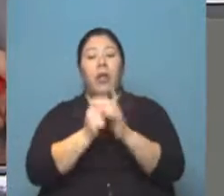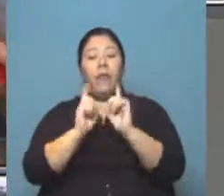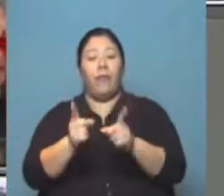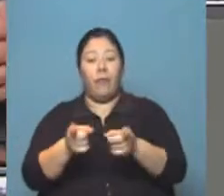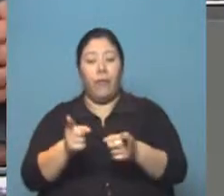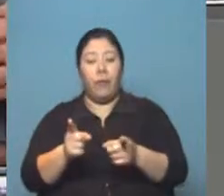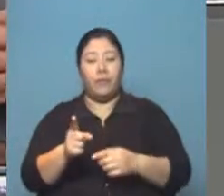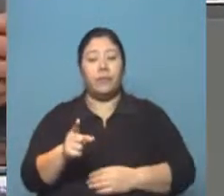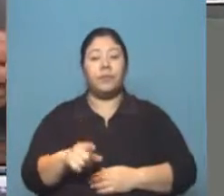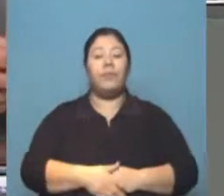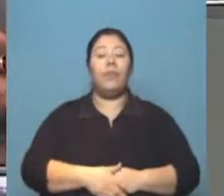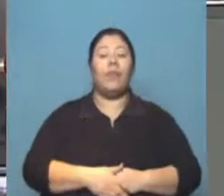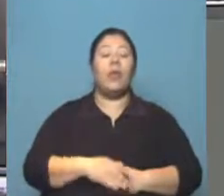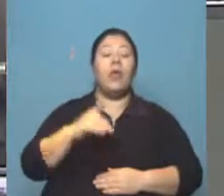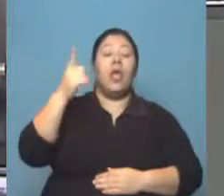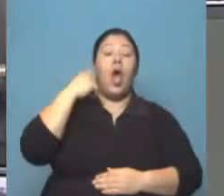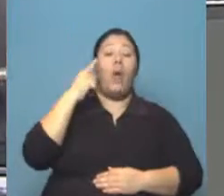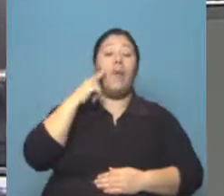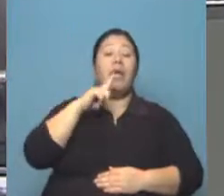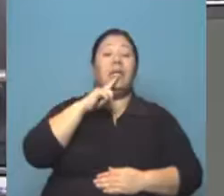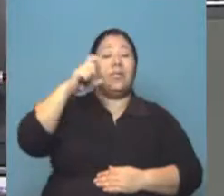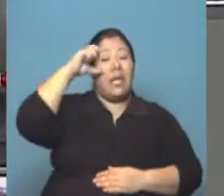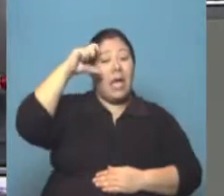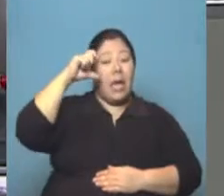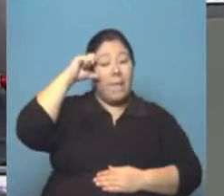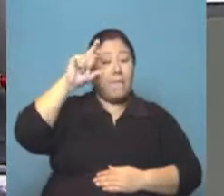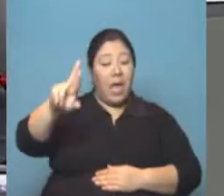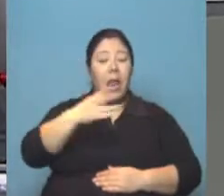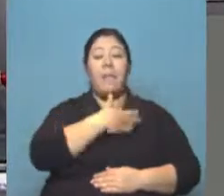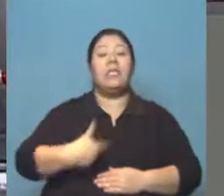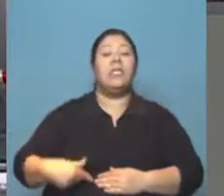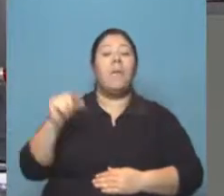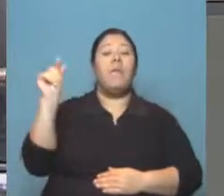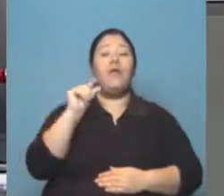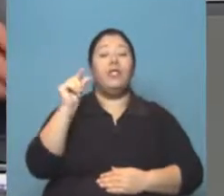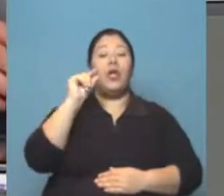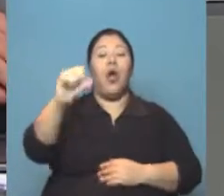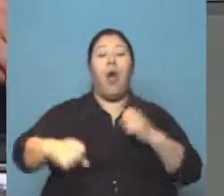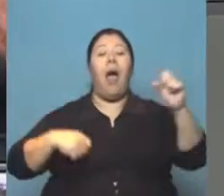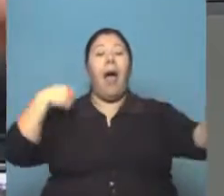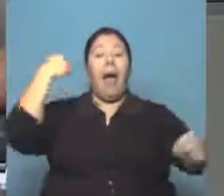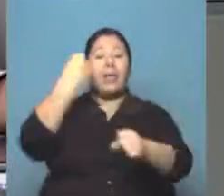presidiendo el país vecino Temer, hasta el primero de enero de 2019 cuando vence el mandato de Dilma Rousseff.